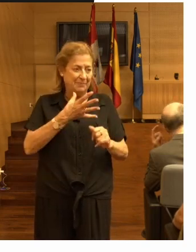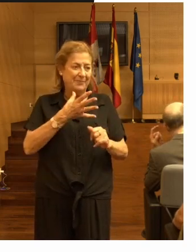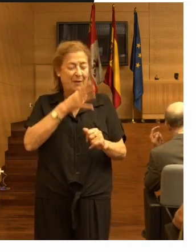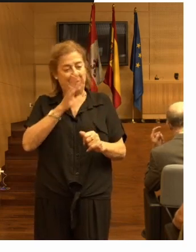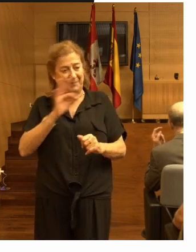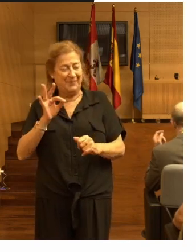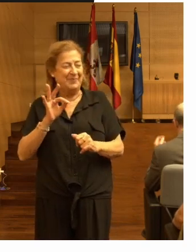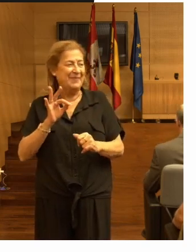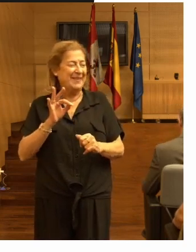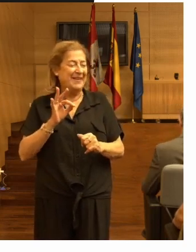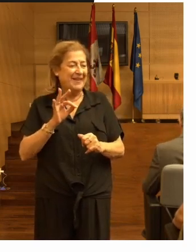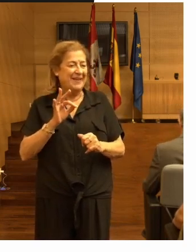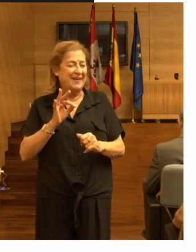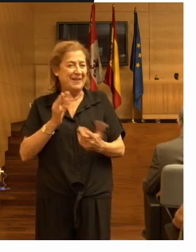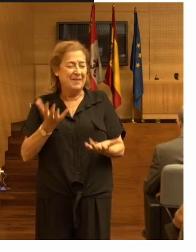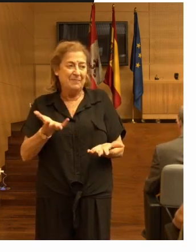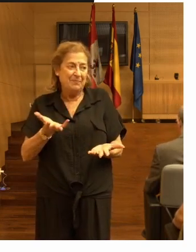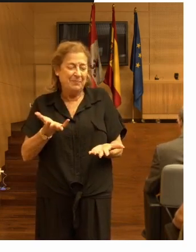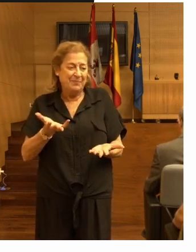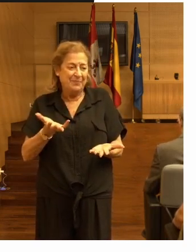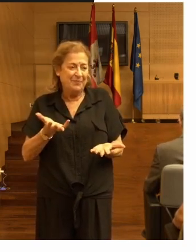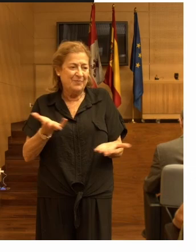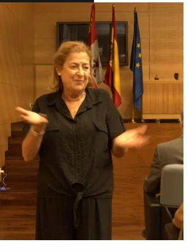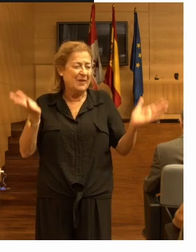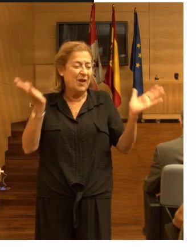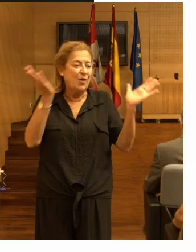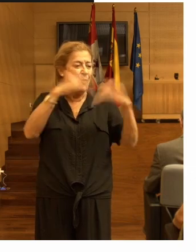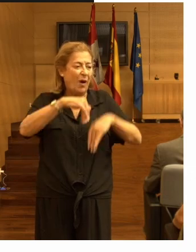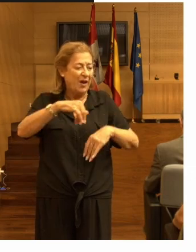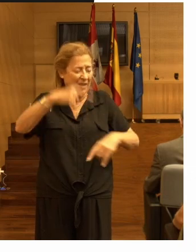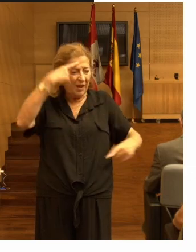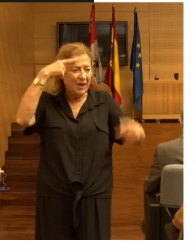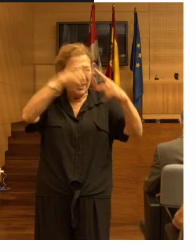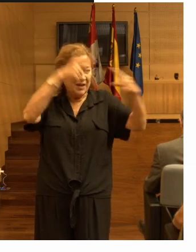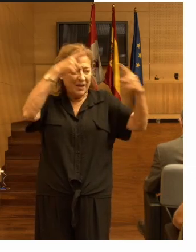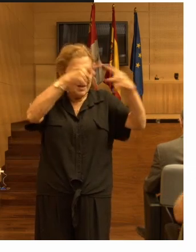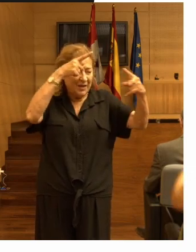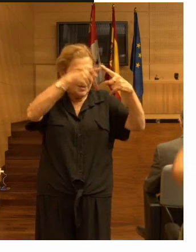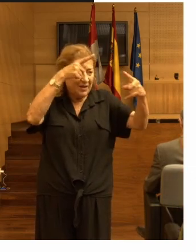es que no hay que obsesionarse con los números